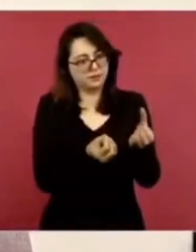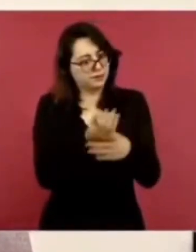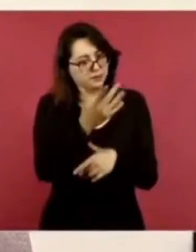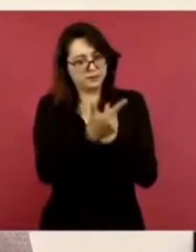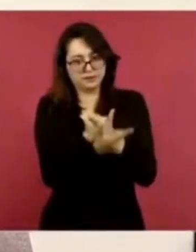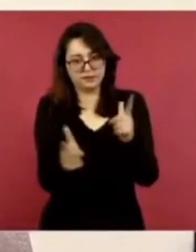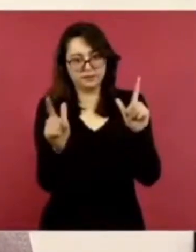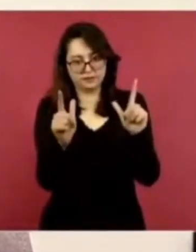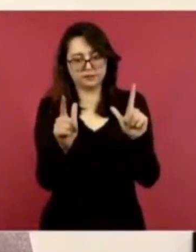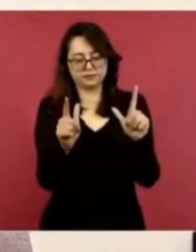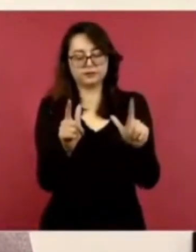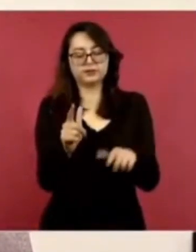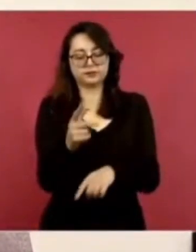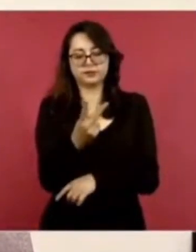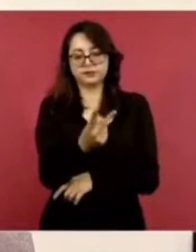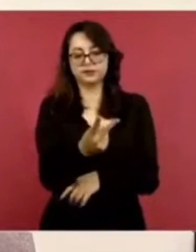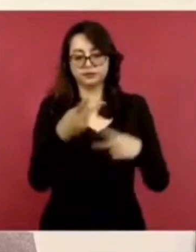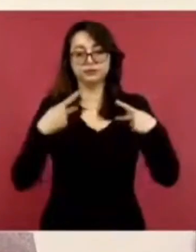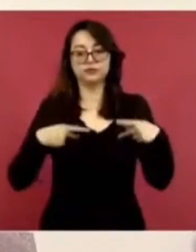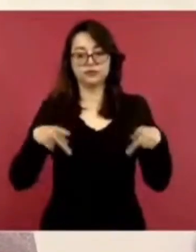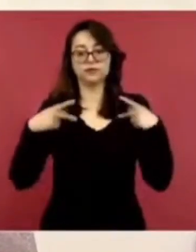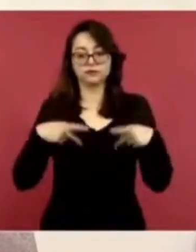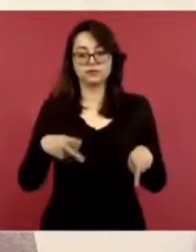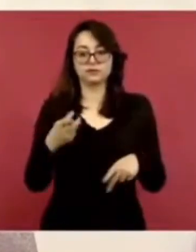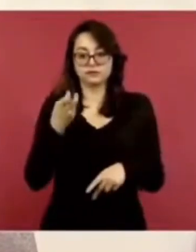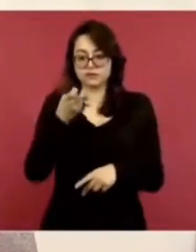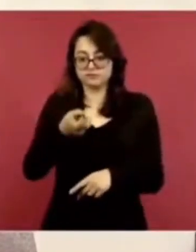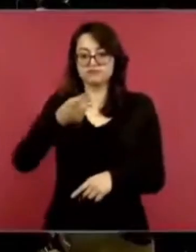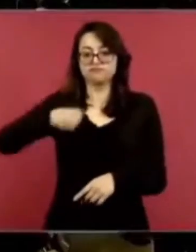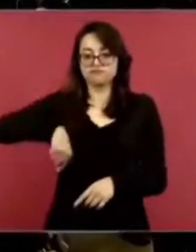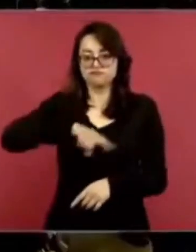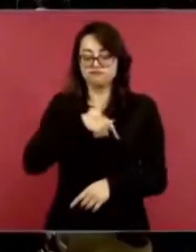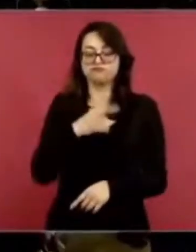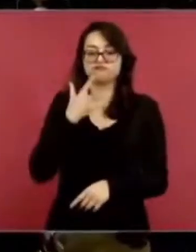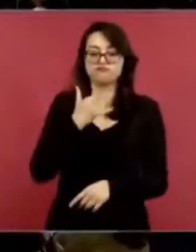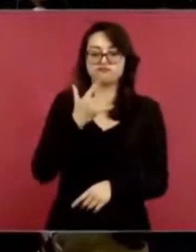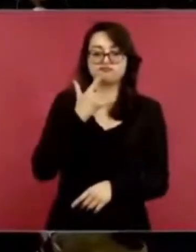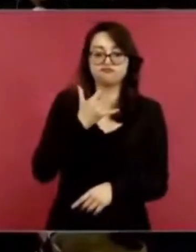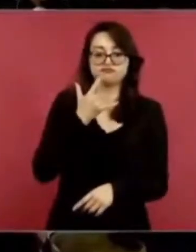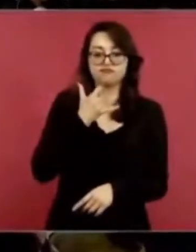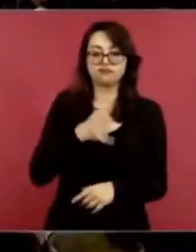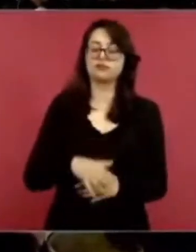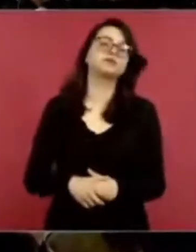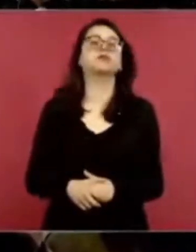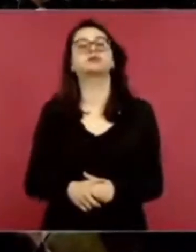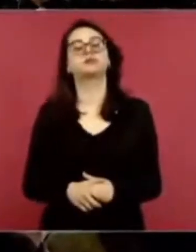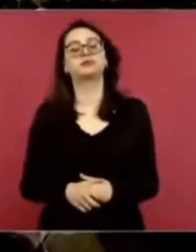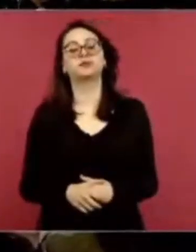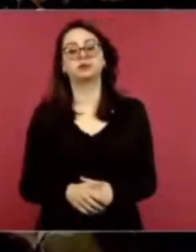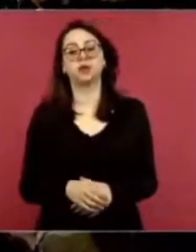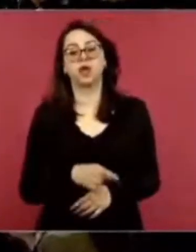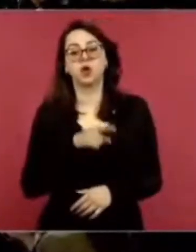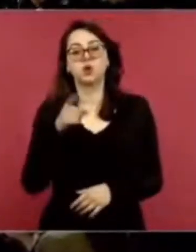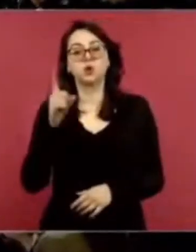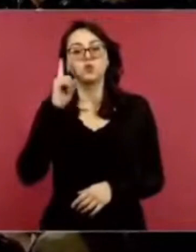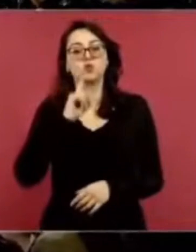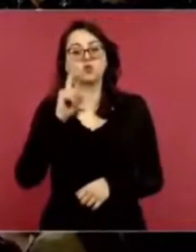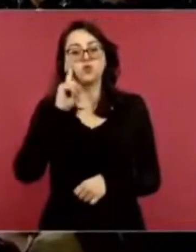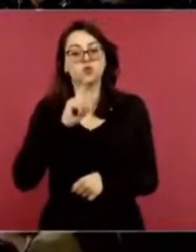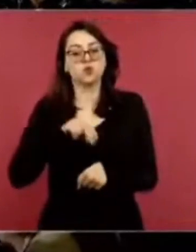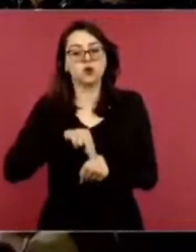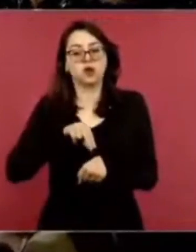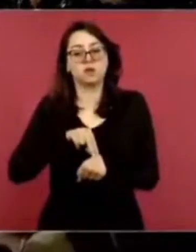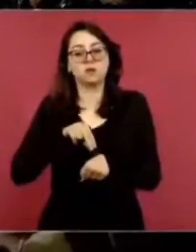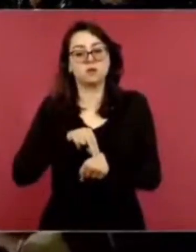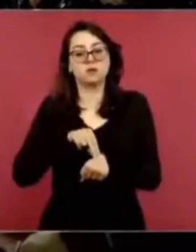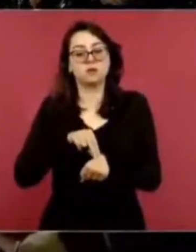dos personas. Estamos en eso. Y en el caso de la médica que estaba en la franja de Gaza con límites con Egipto,